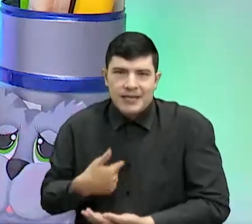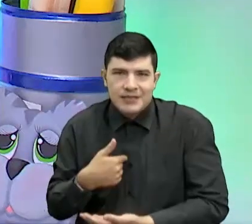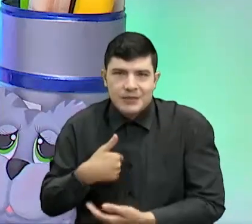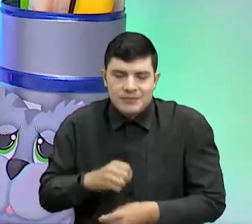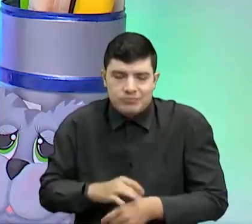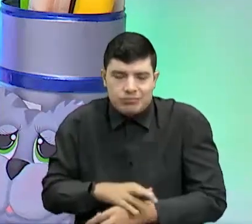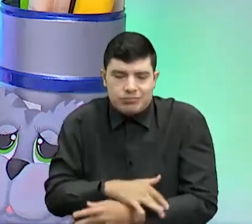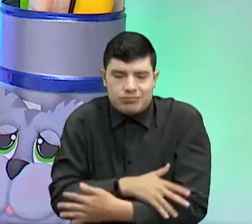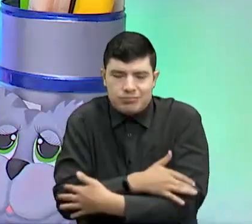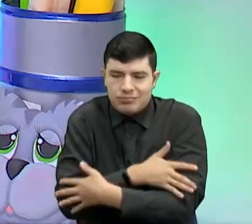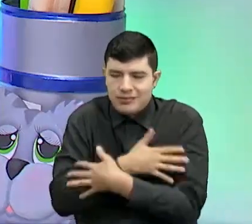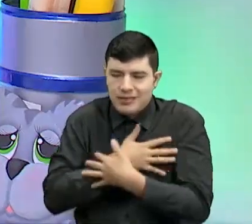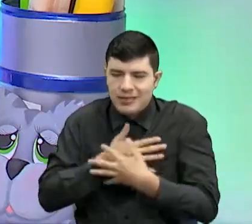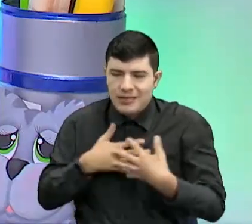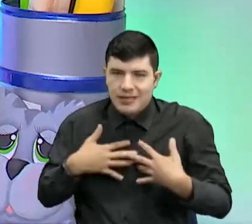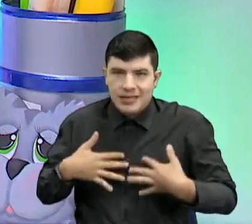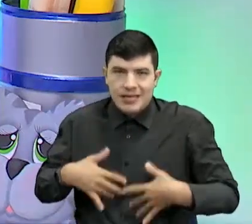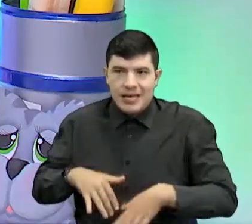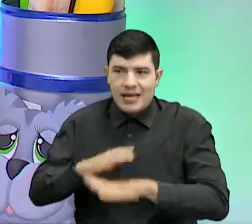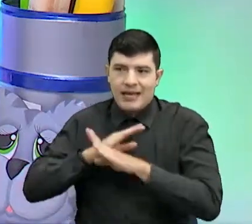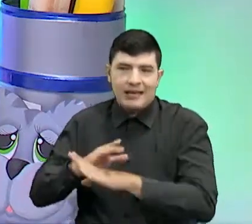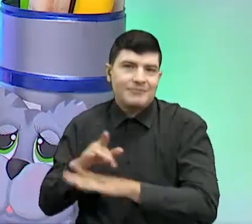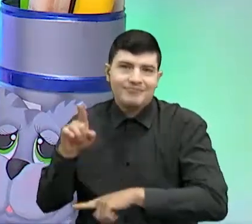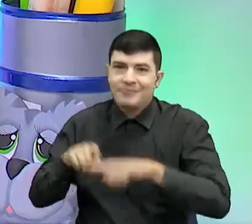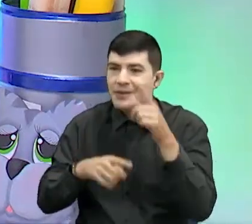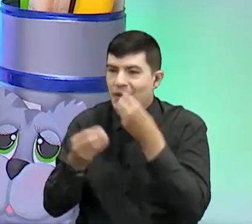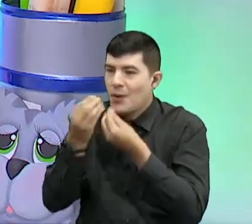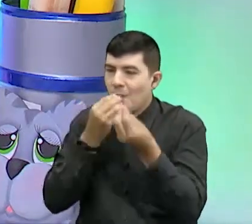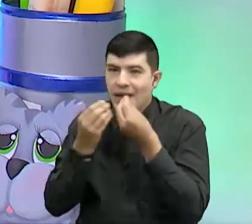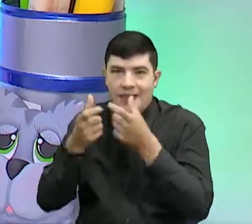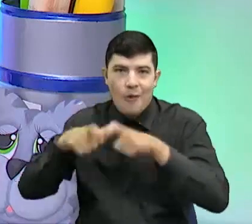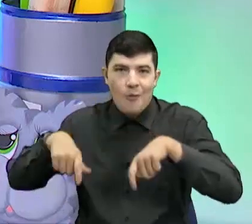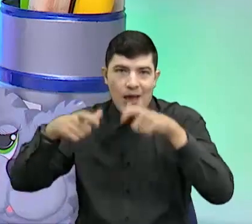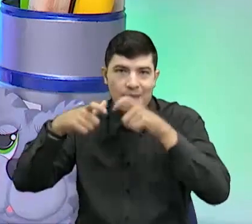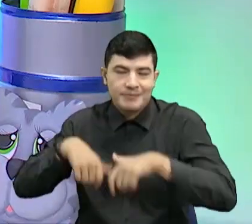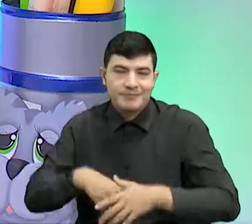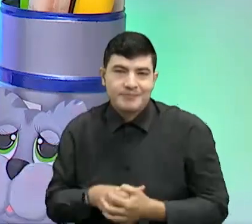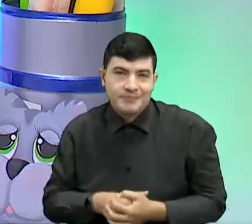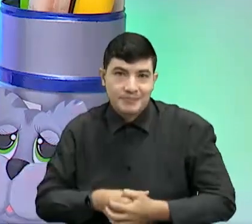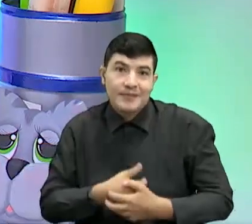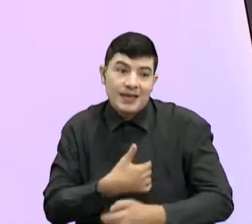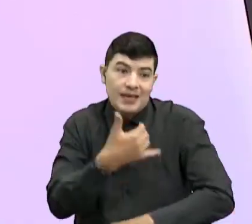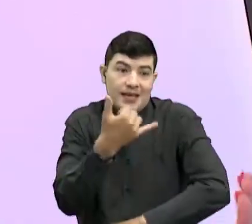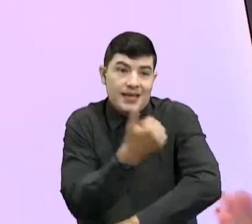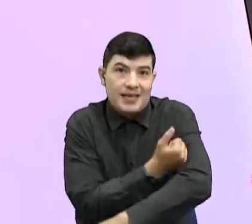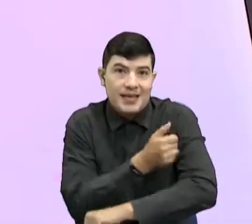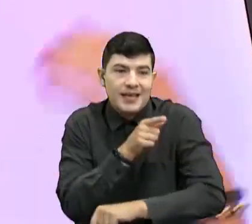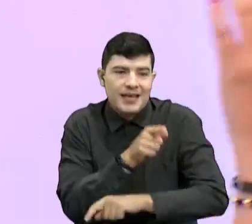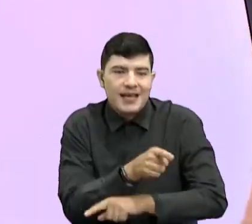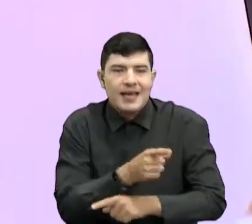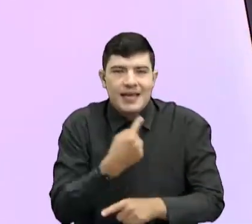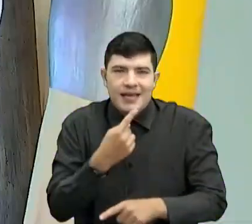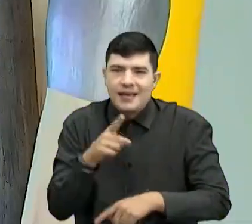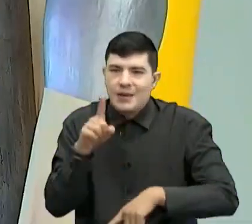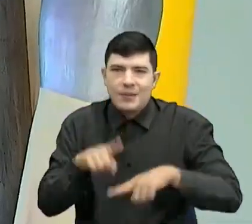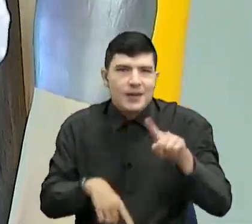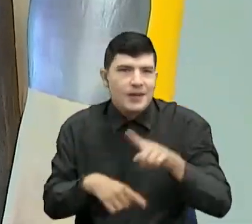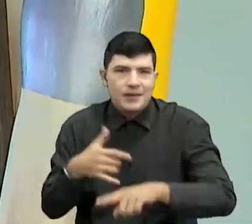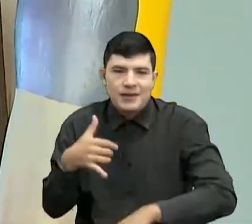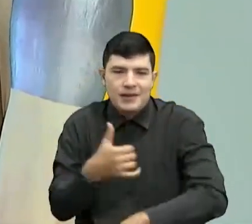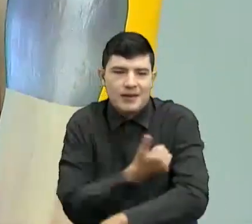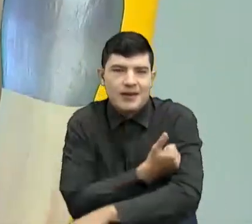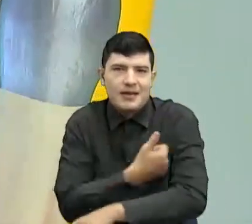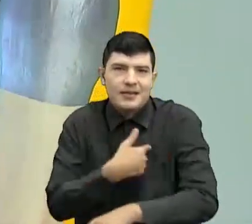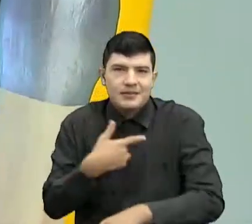esas vacunas que aplican de bebé que es a base de embrión de pato. Entonces, a mí no me la pudieron aplicar y eso fue, mire, lo que me